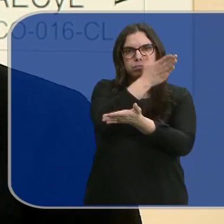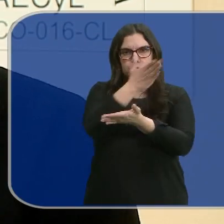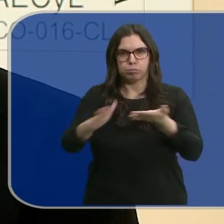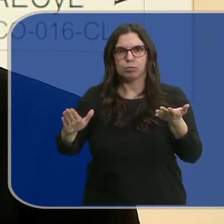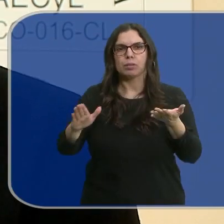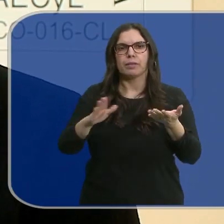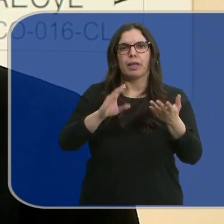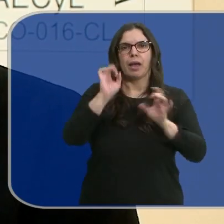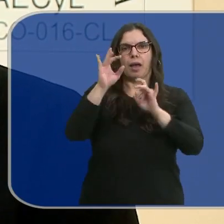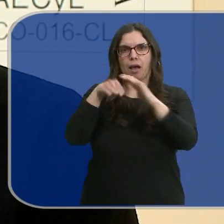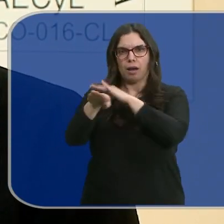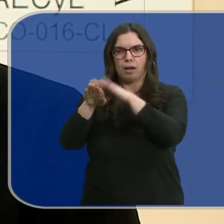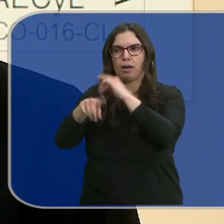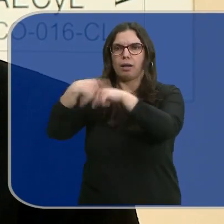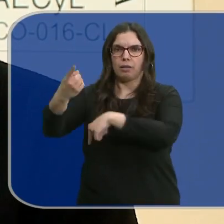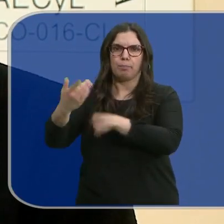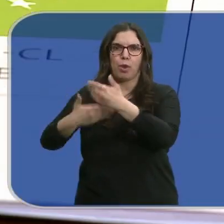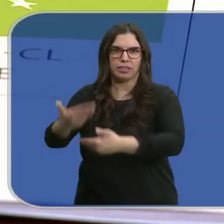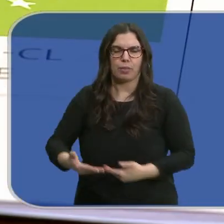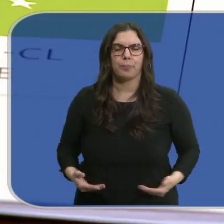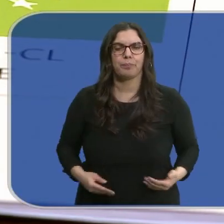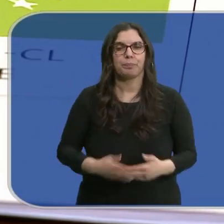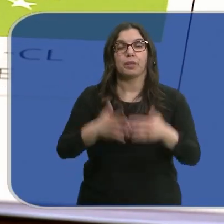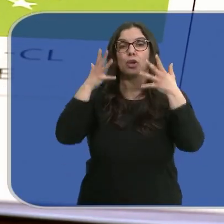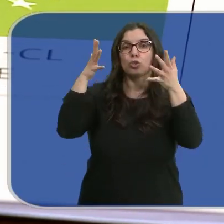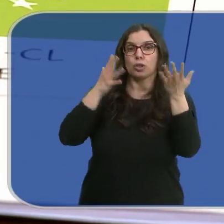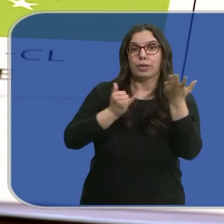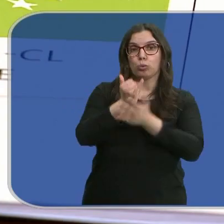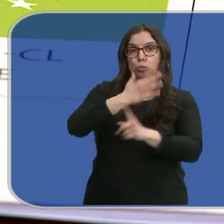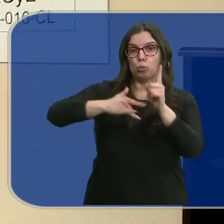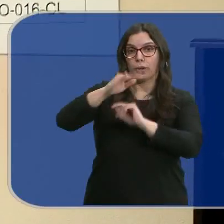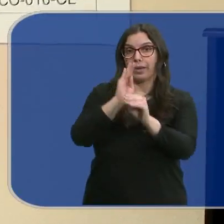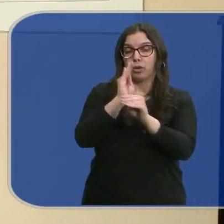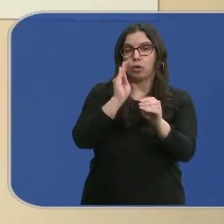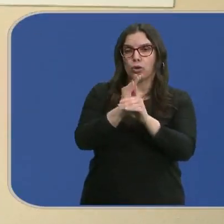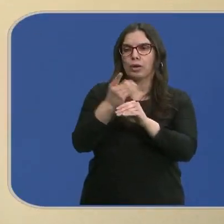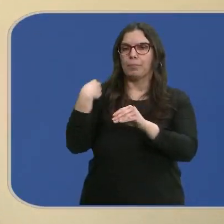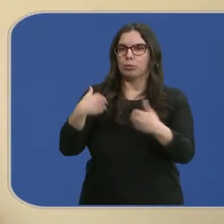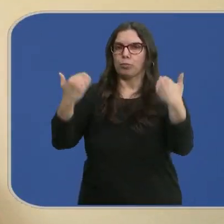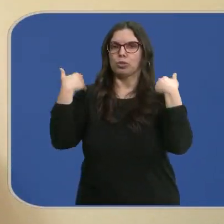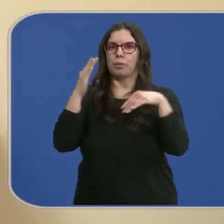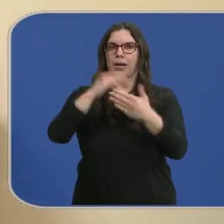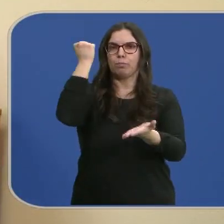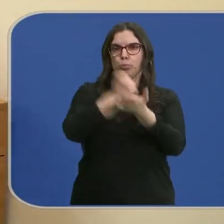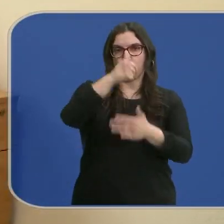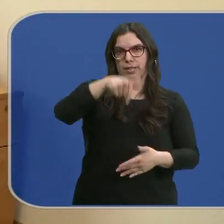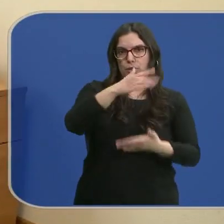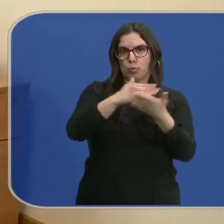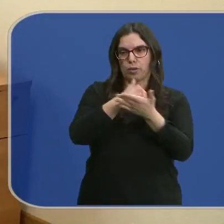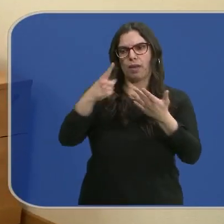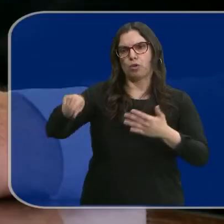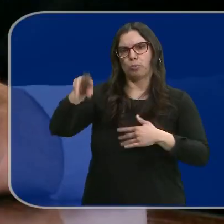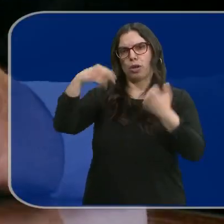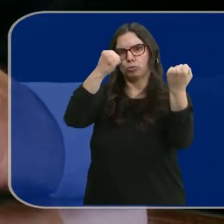durante su almacenamiento y procesado. El Consejo de Agricultura Ecológica es quien emite este sello en la comunidad y al tratarse de una